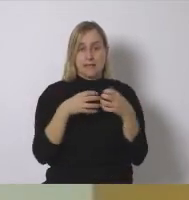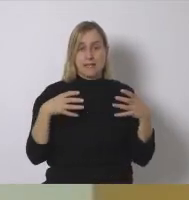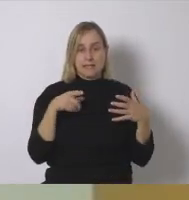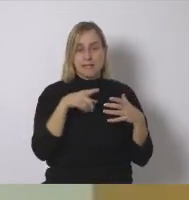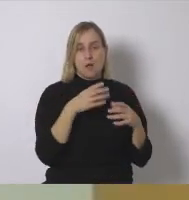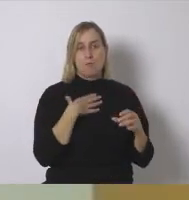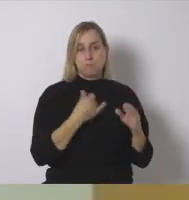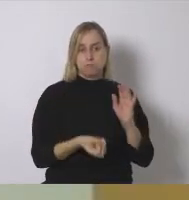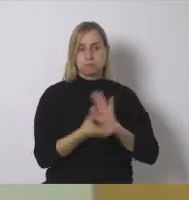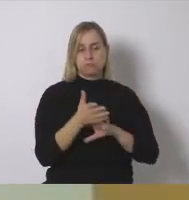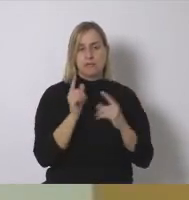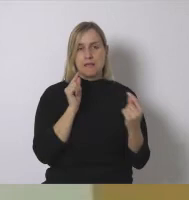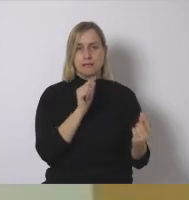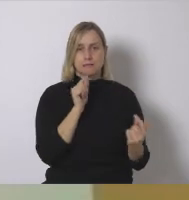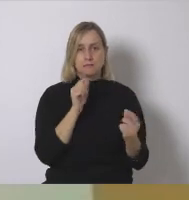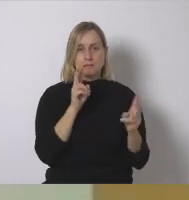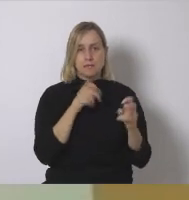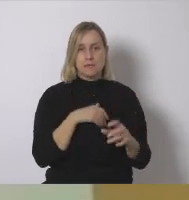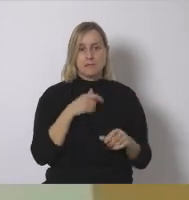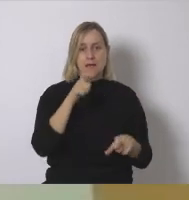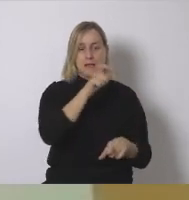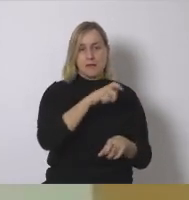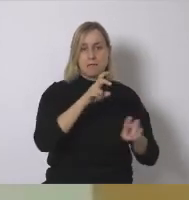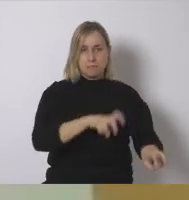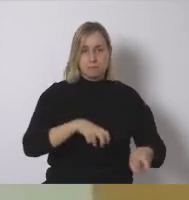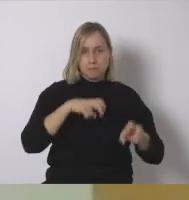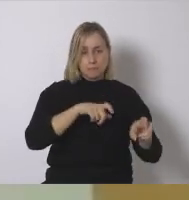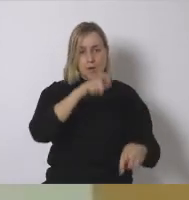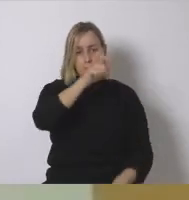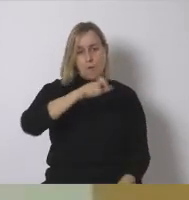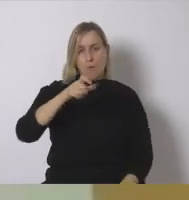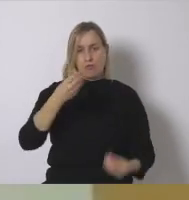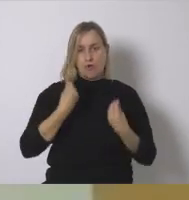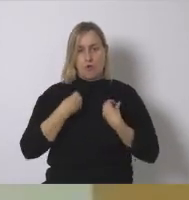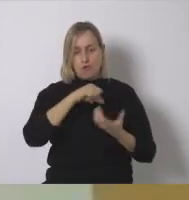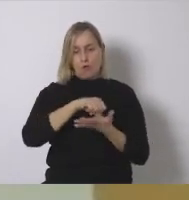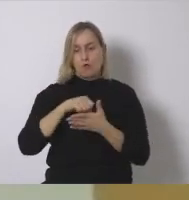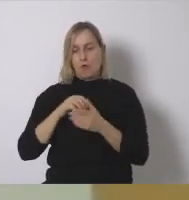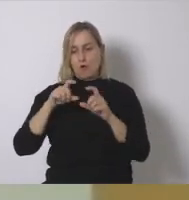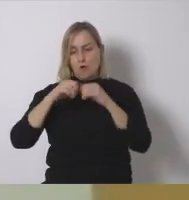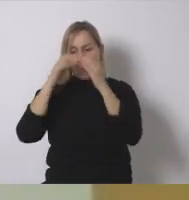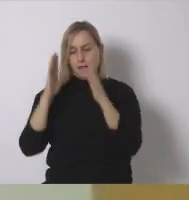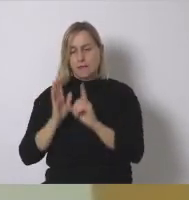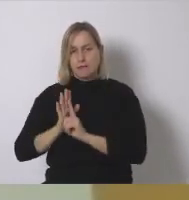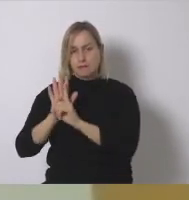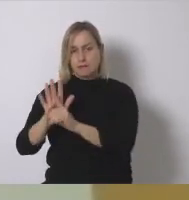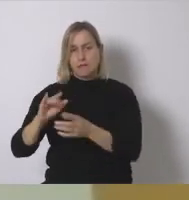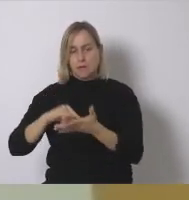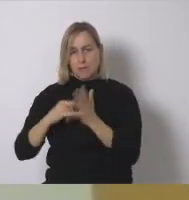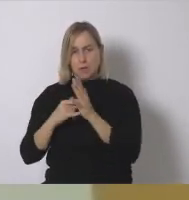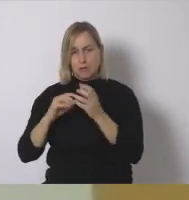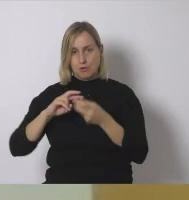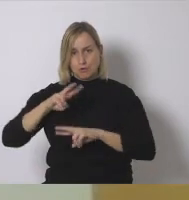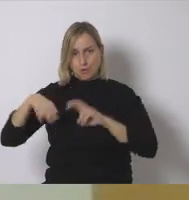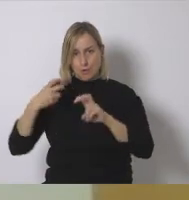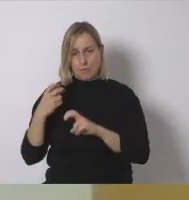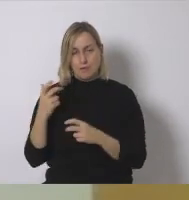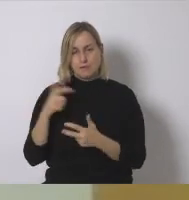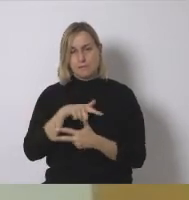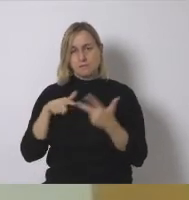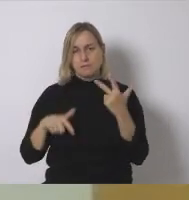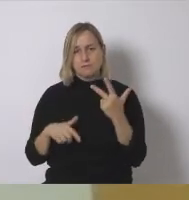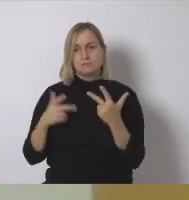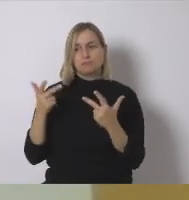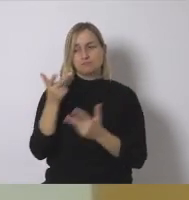energéticas se necesitan espacios de diálogo entre las